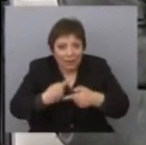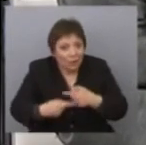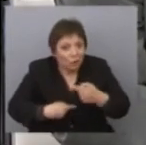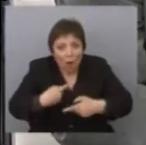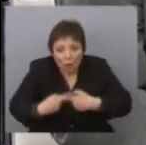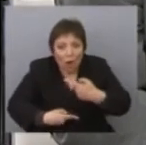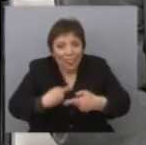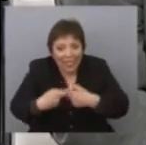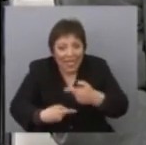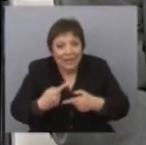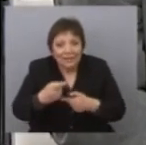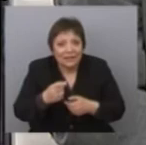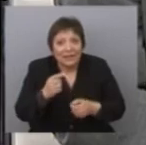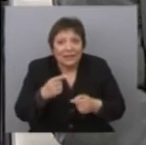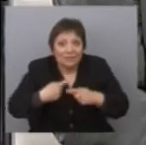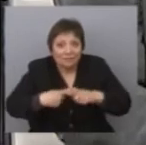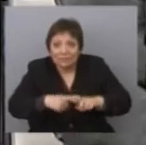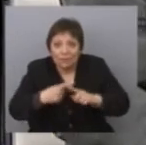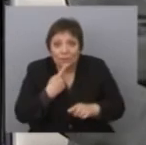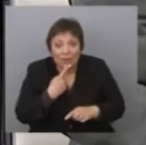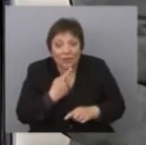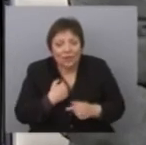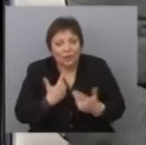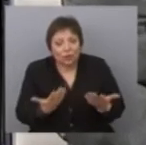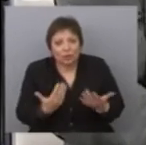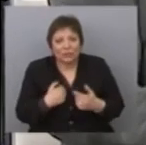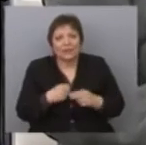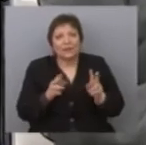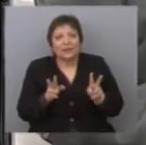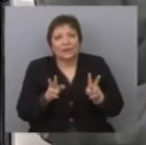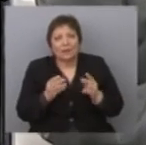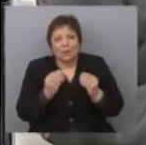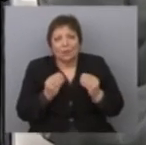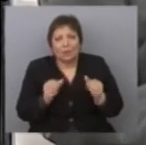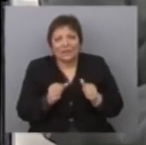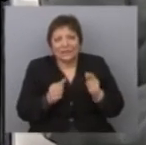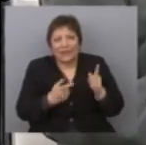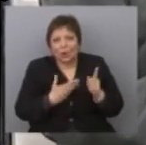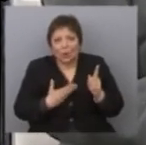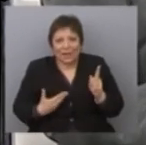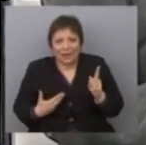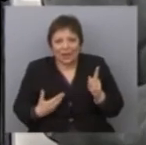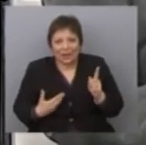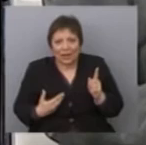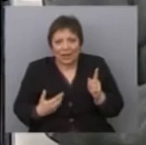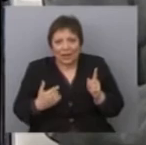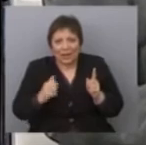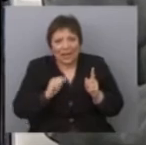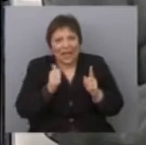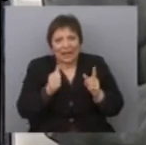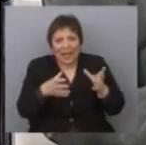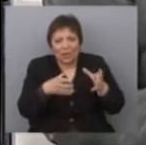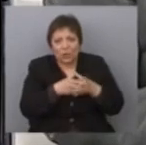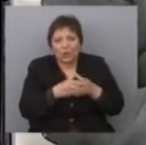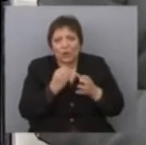ahora, todos los días en materia política. Entonces, la gran pregunta que tenemos que hacer, ¿cómo va a reaccionar el gobierno? Y la fuerza ganadora, porque